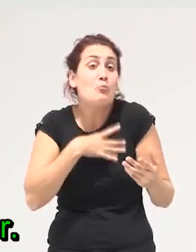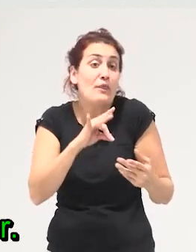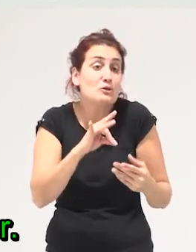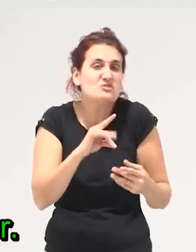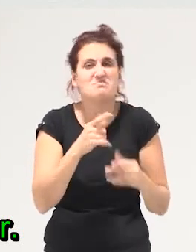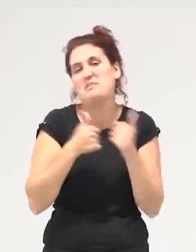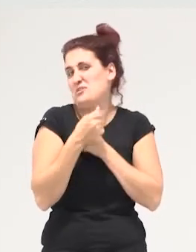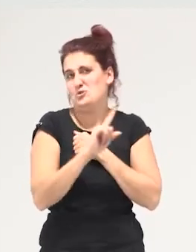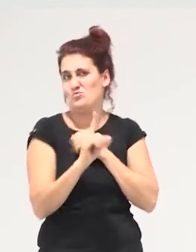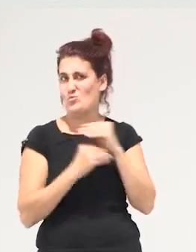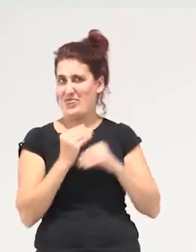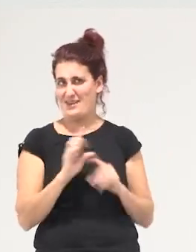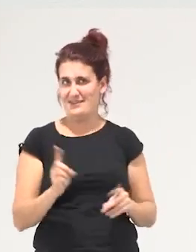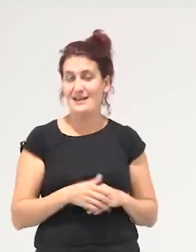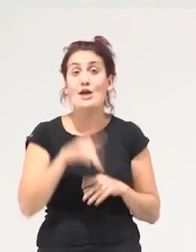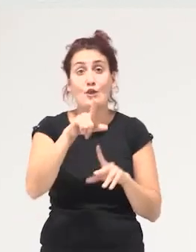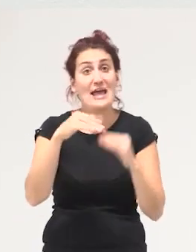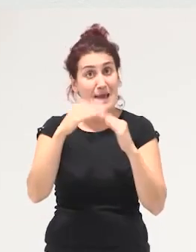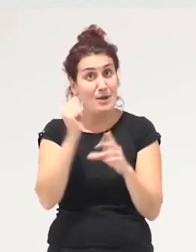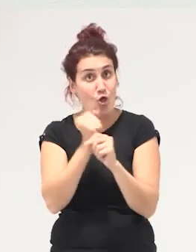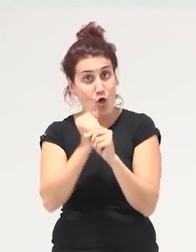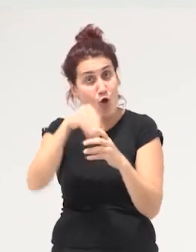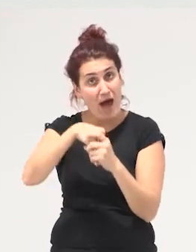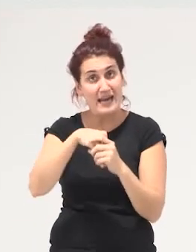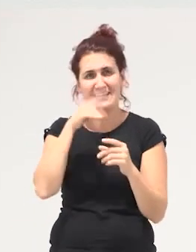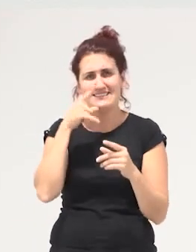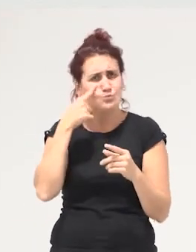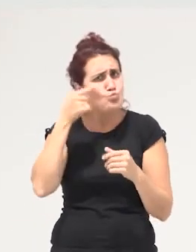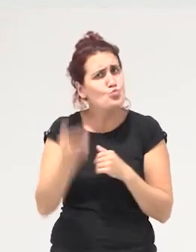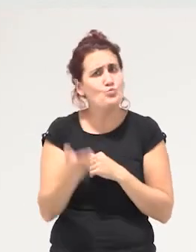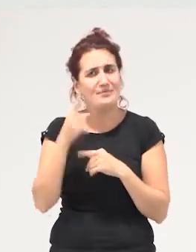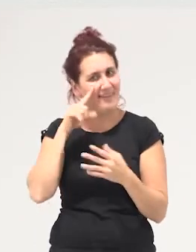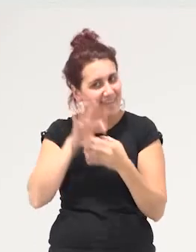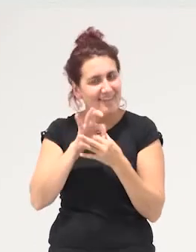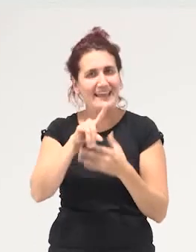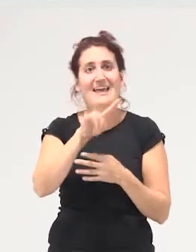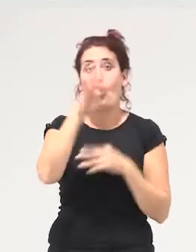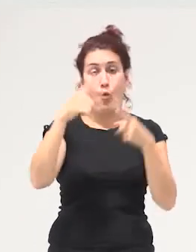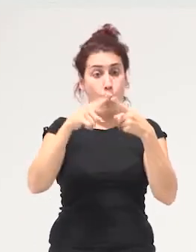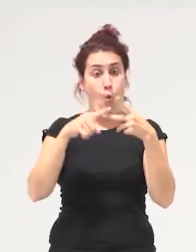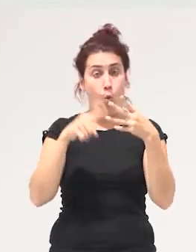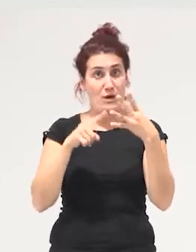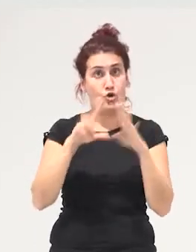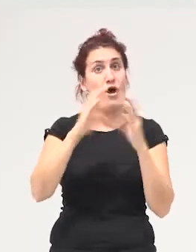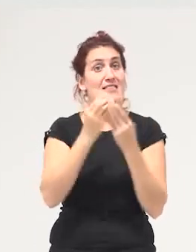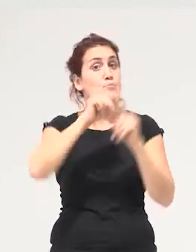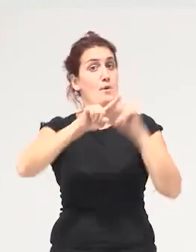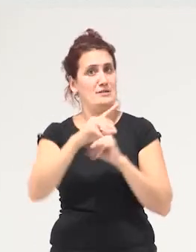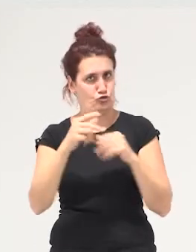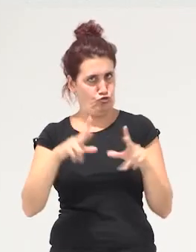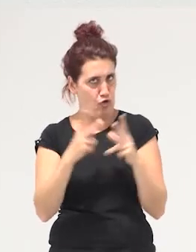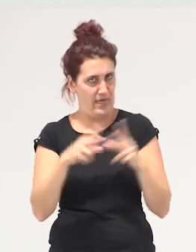preferimos no hacer entonces el empleo de hogar es súper indicativo al menos de cuatro grandes problemas sociales primero